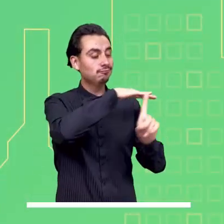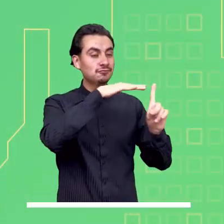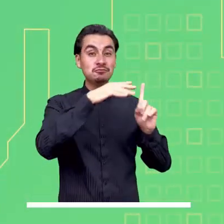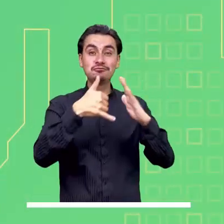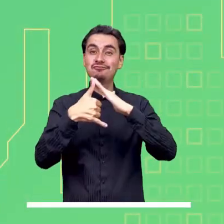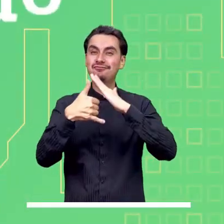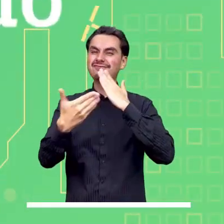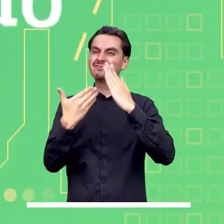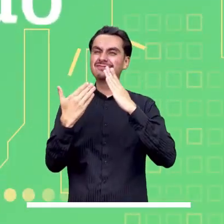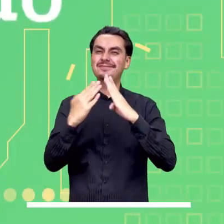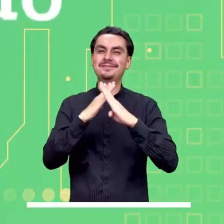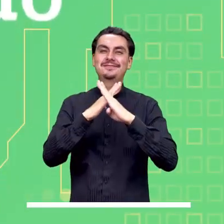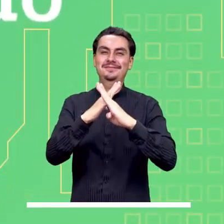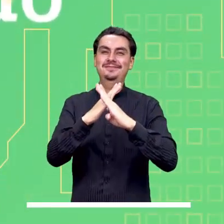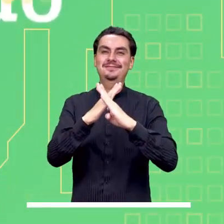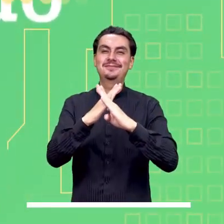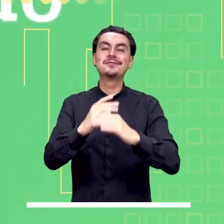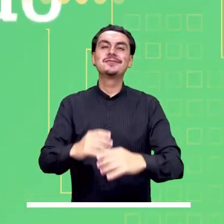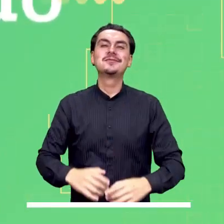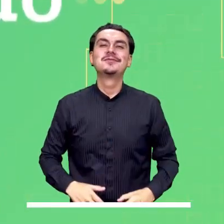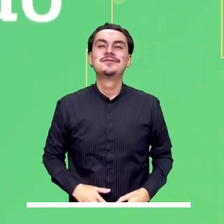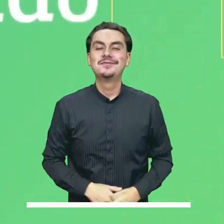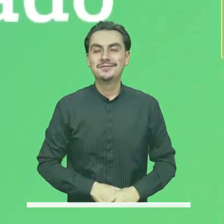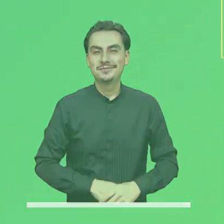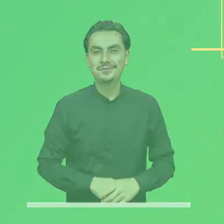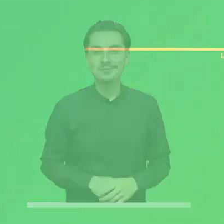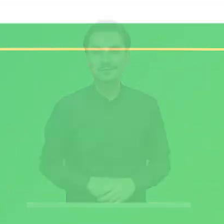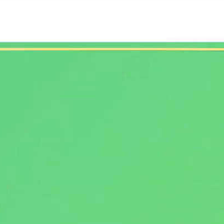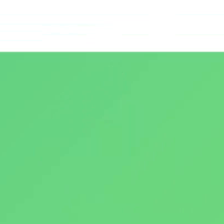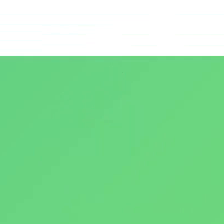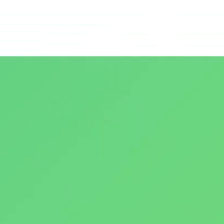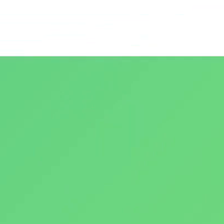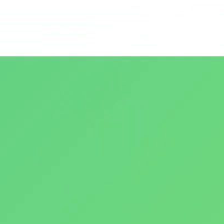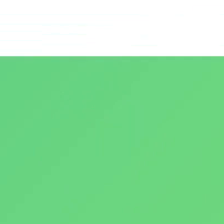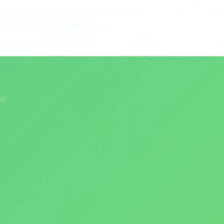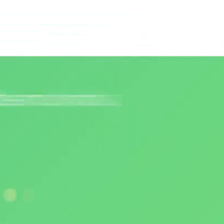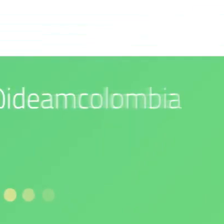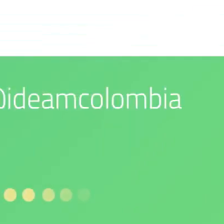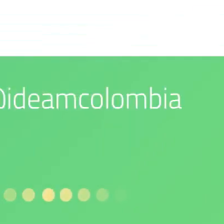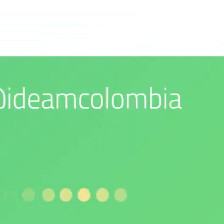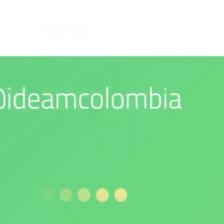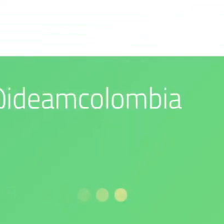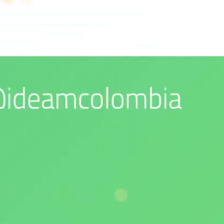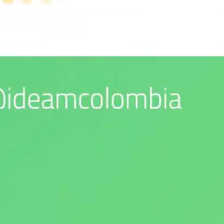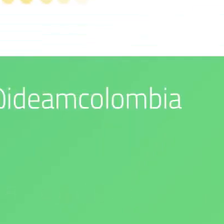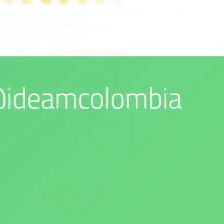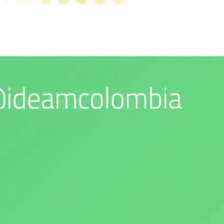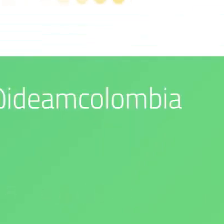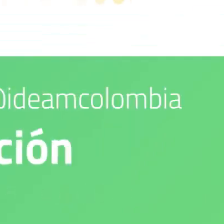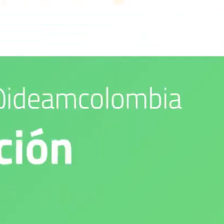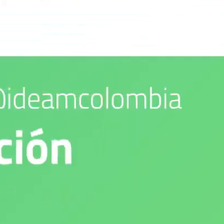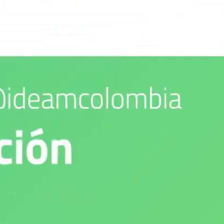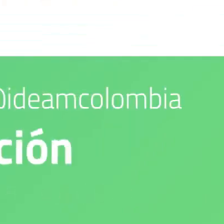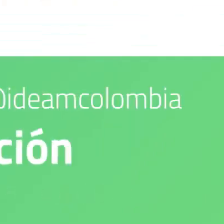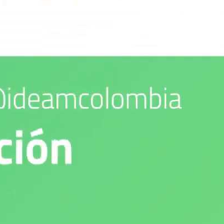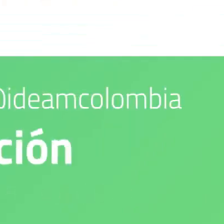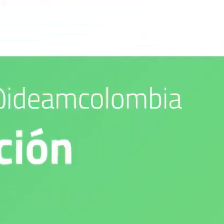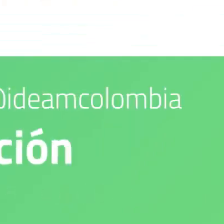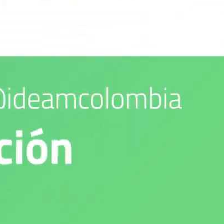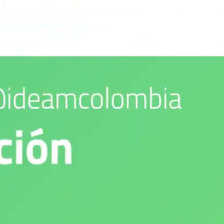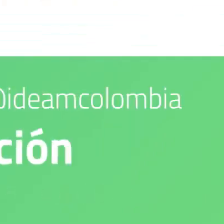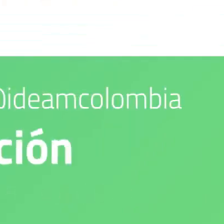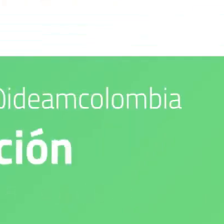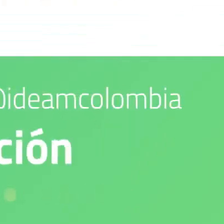Síguenos en nuestras redes sociales. Nuestro compromiso es con el medio ambiente. IDEAM es confianza y prevención.